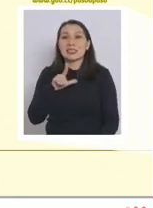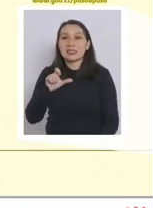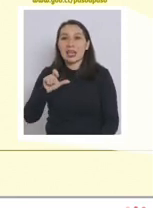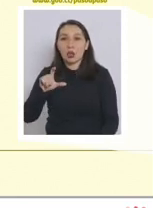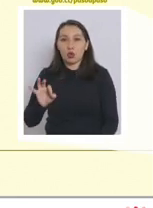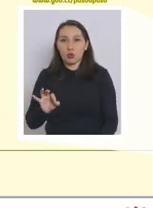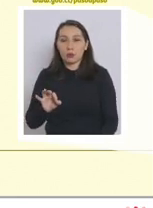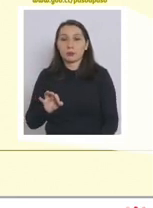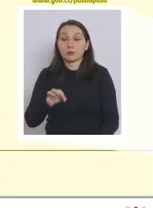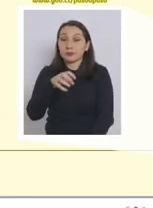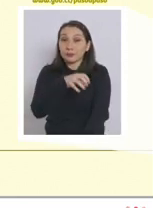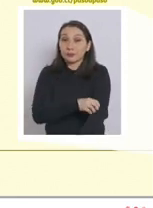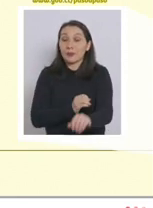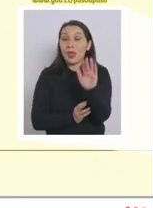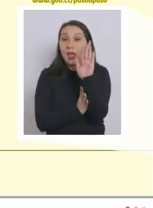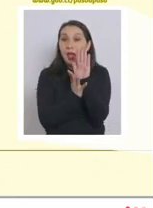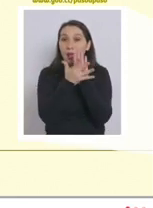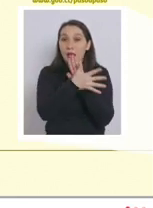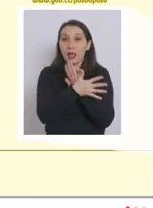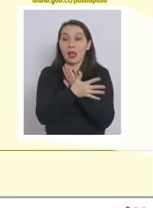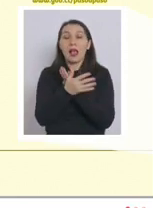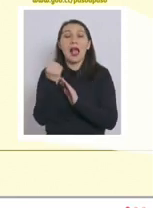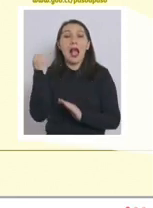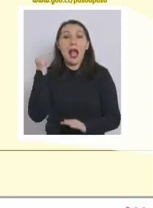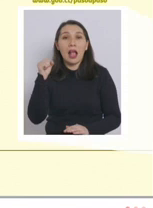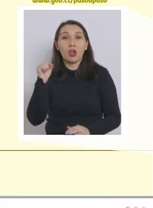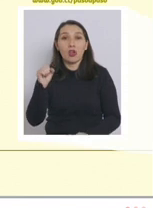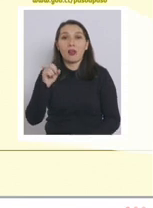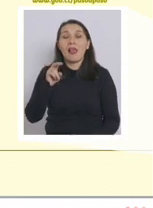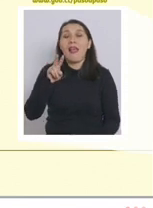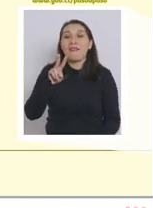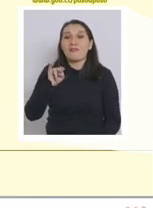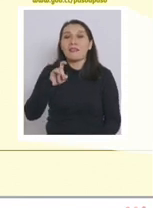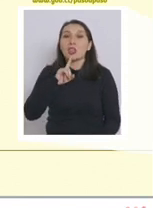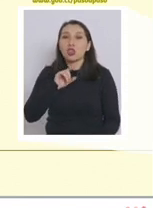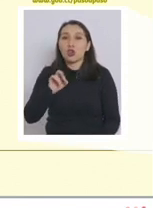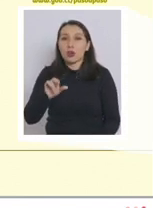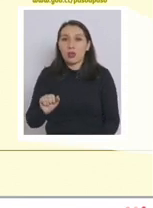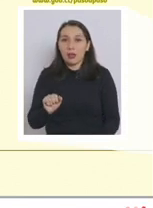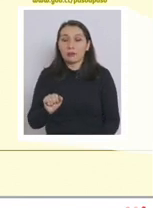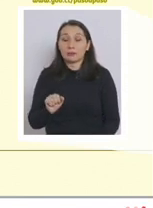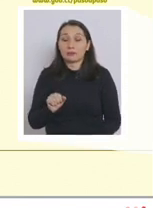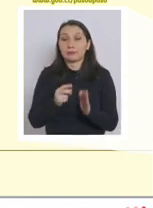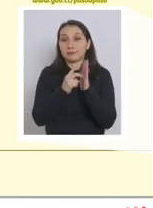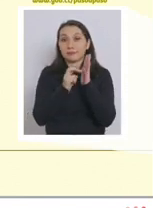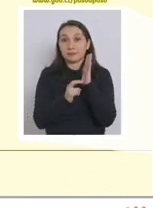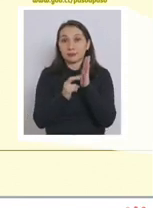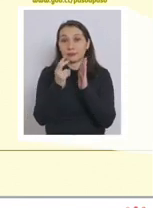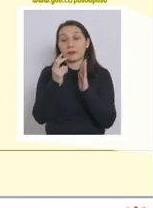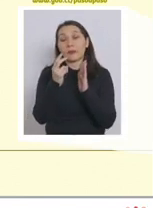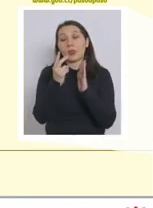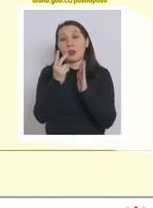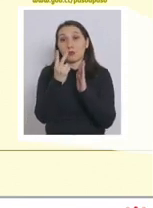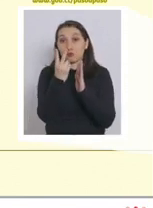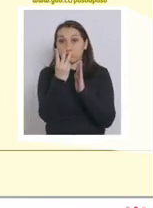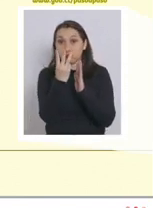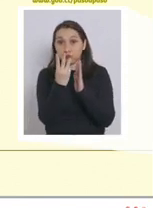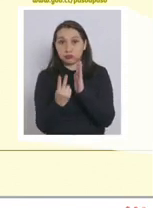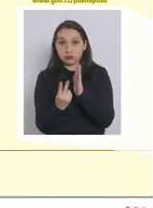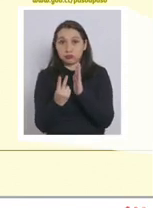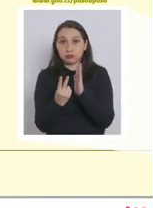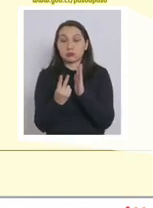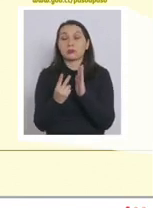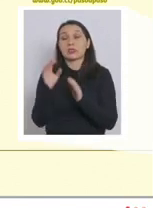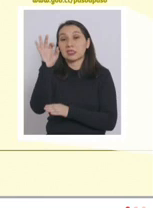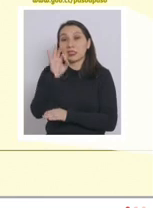En la región de la Araucanía, Angol y Victoria. Retrocede en la transición a partir del sábado 26